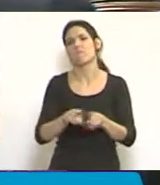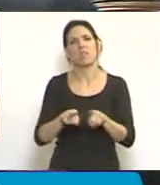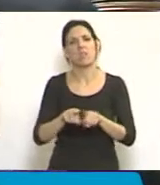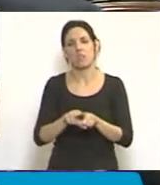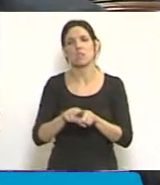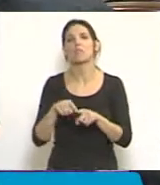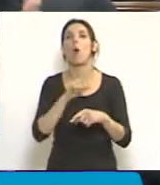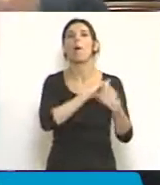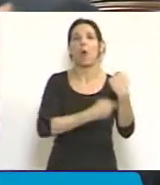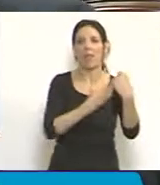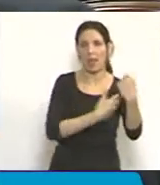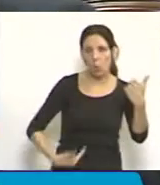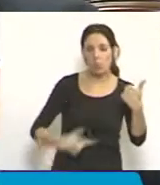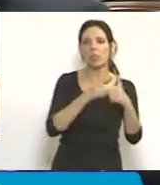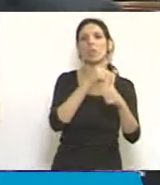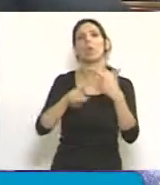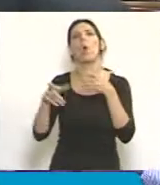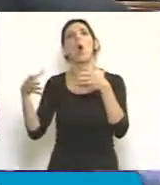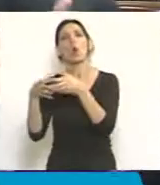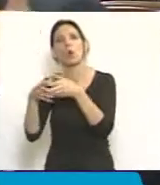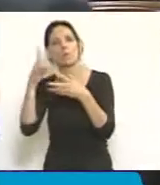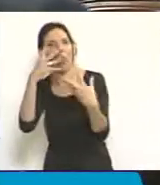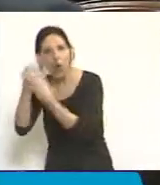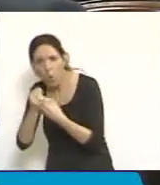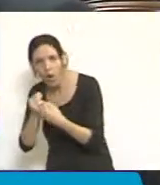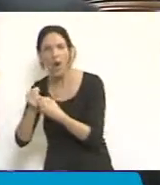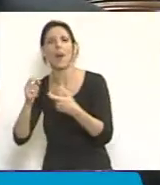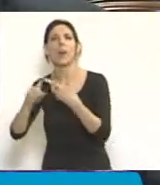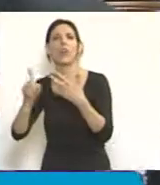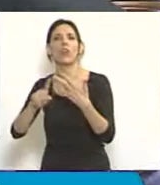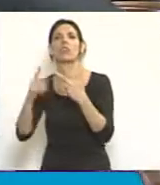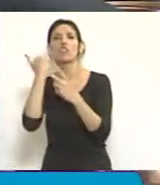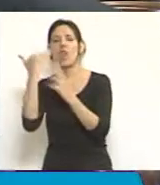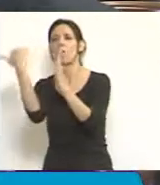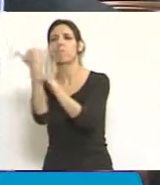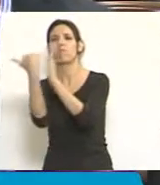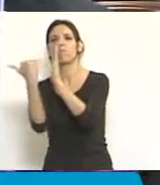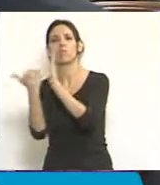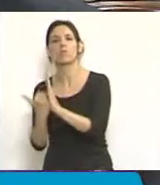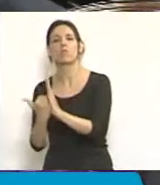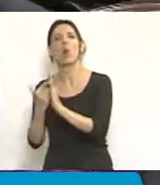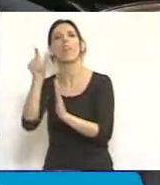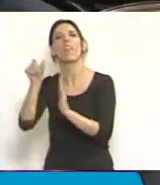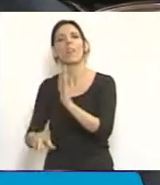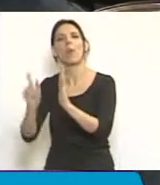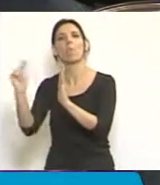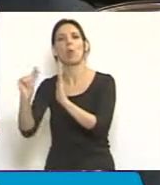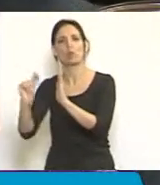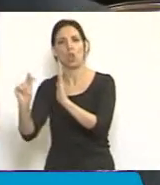envío del Poder Ejecutivo, tratamiento en la Comisión de Acuerdos, establecimiento de una lista de subrogancias. ¿Qué le quiero decir?